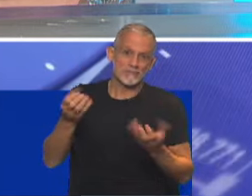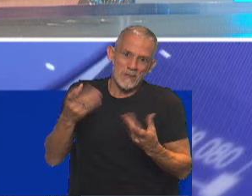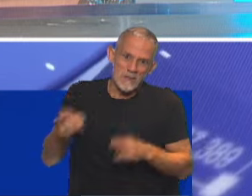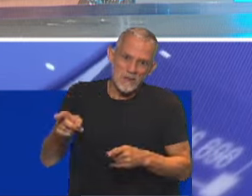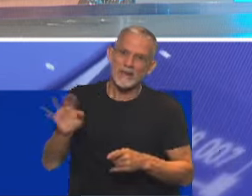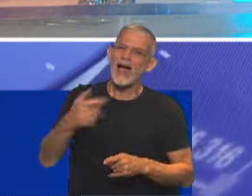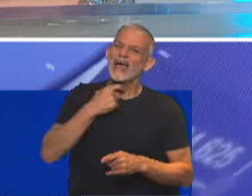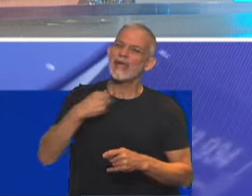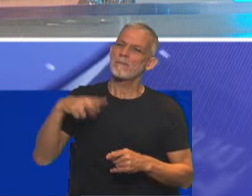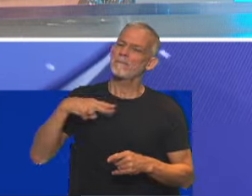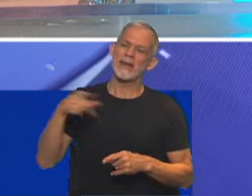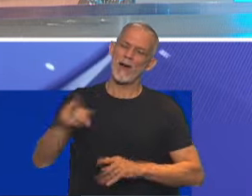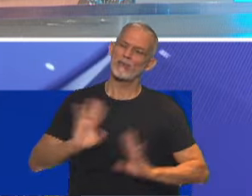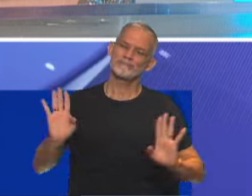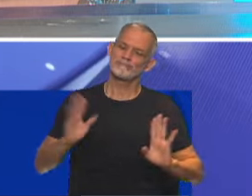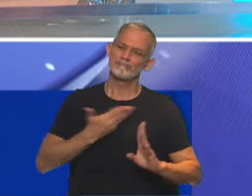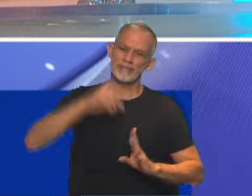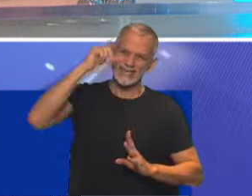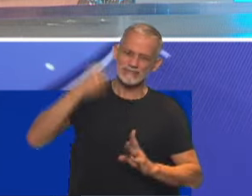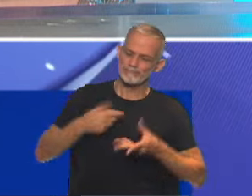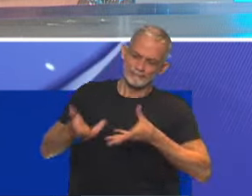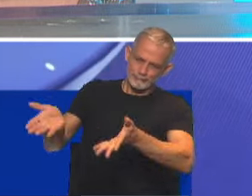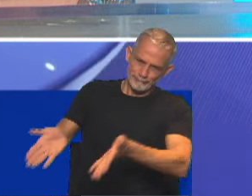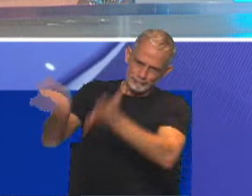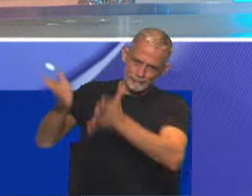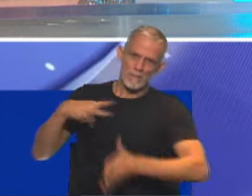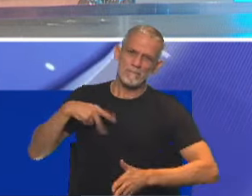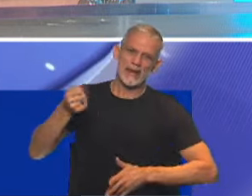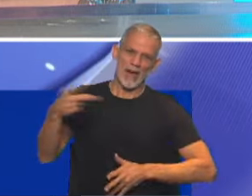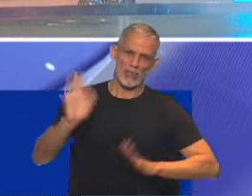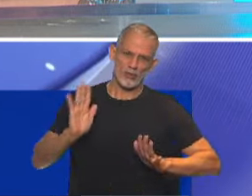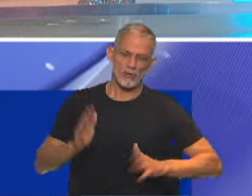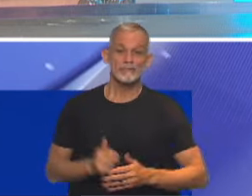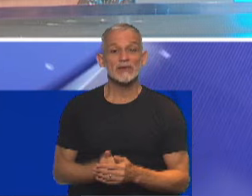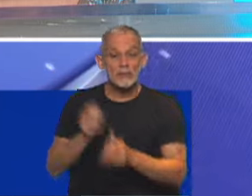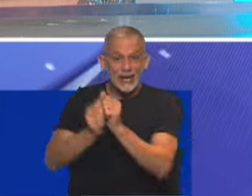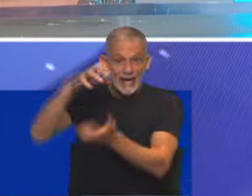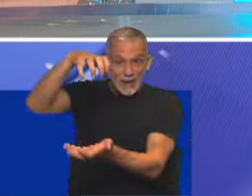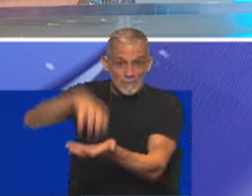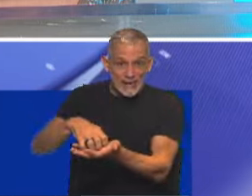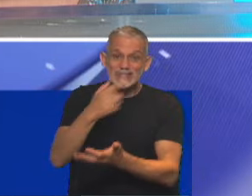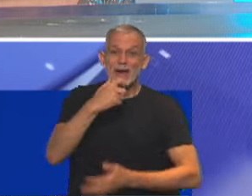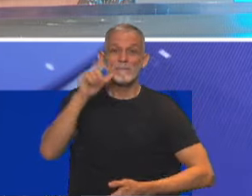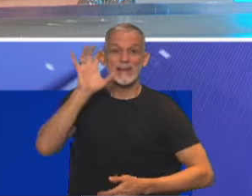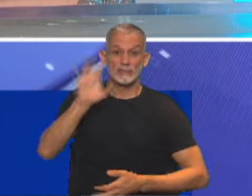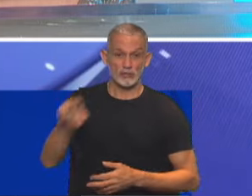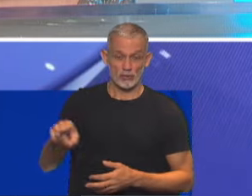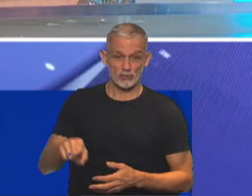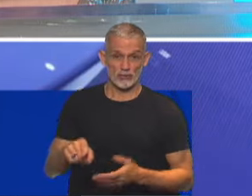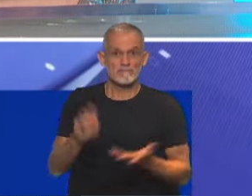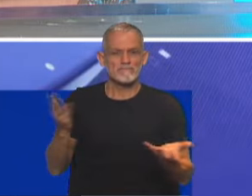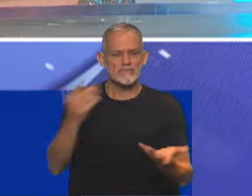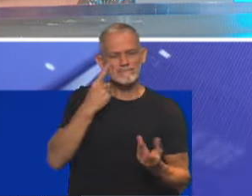muy bien, la quieren privatizar y entregarla a manos privadas. Además, esta empresa mendocina y se